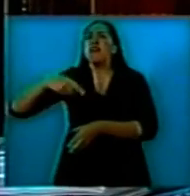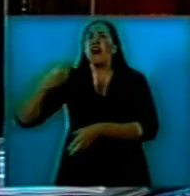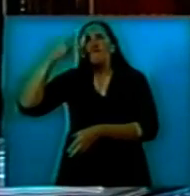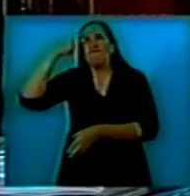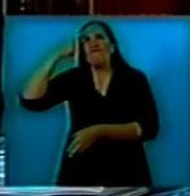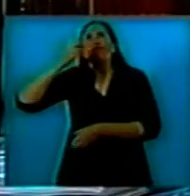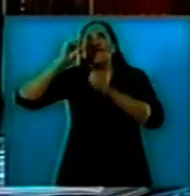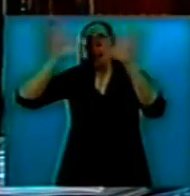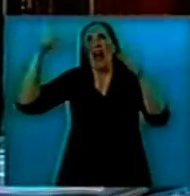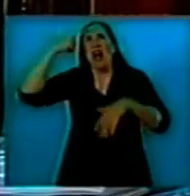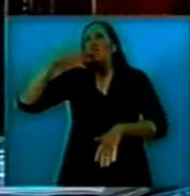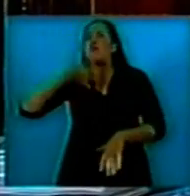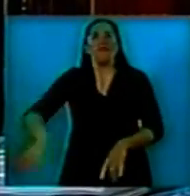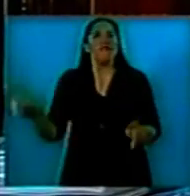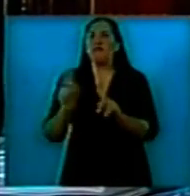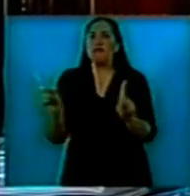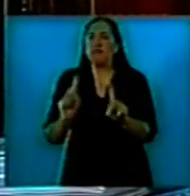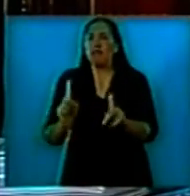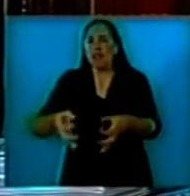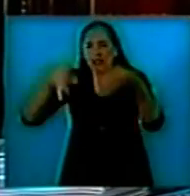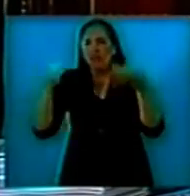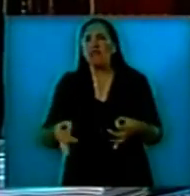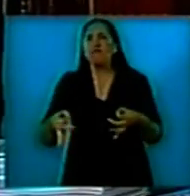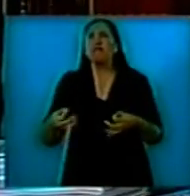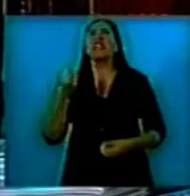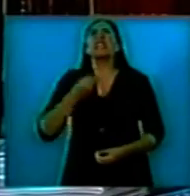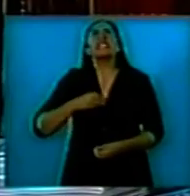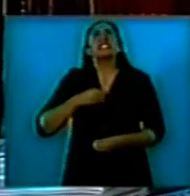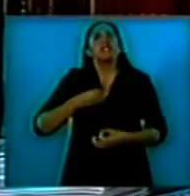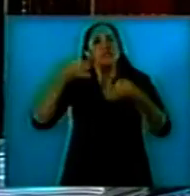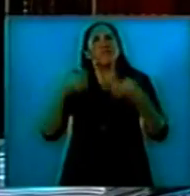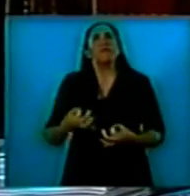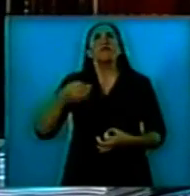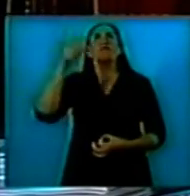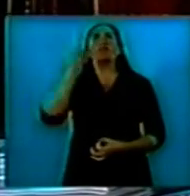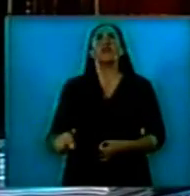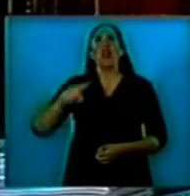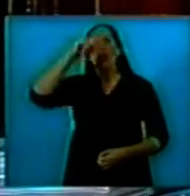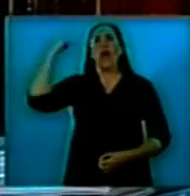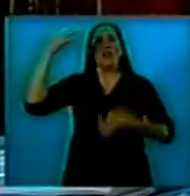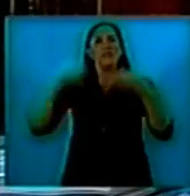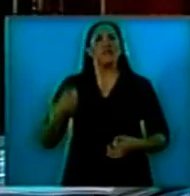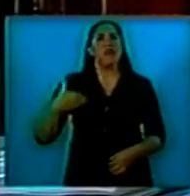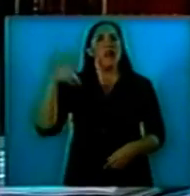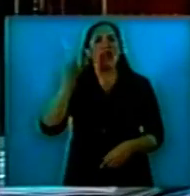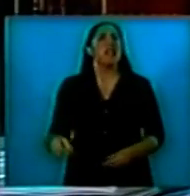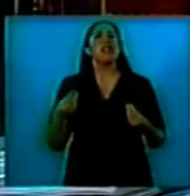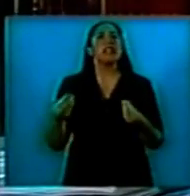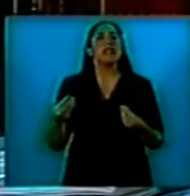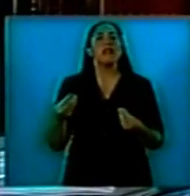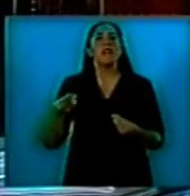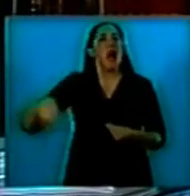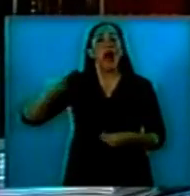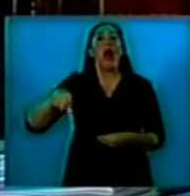el concepto de nación que debe abarcarnos a todos y que se dirime quien tiene la iniciativa